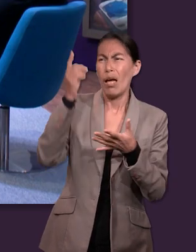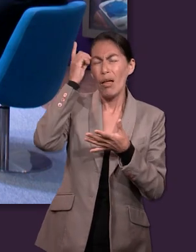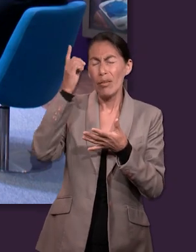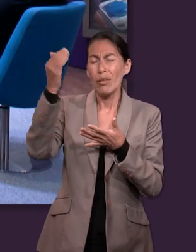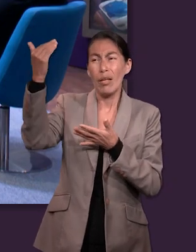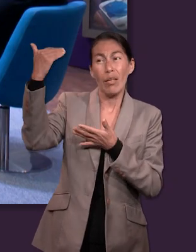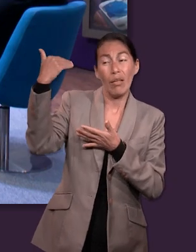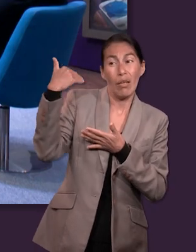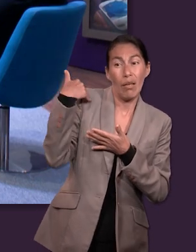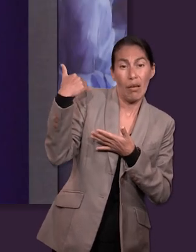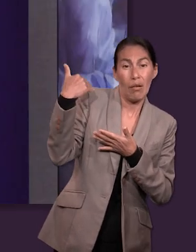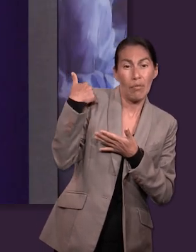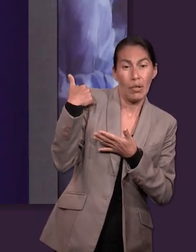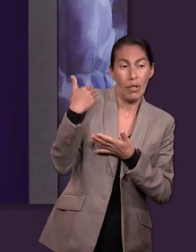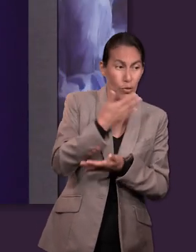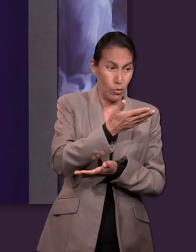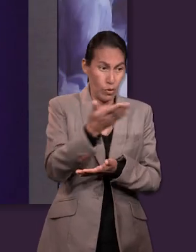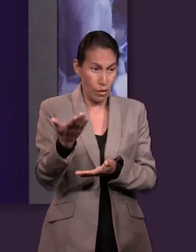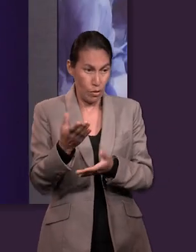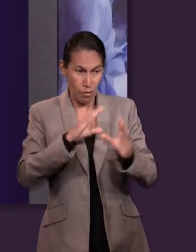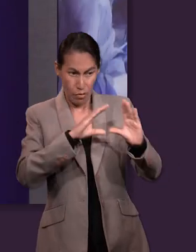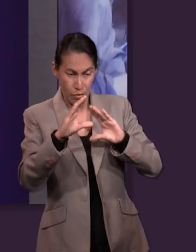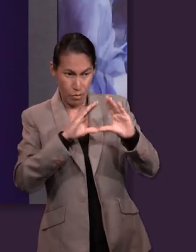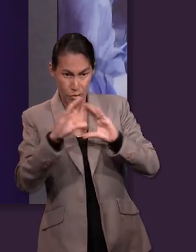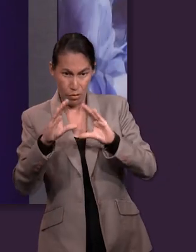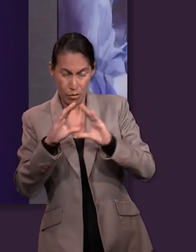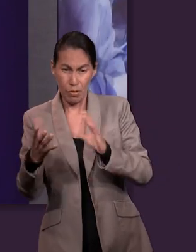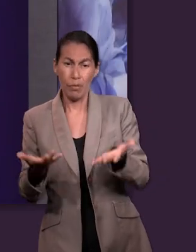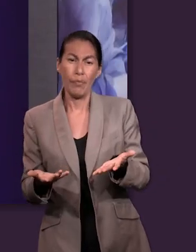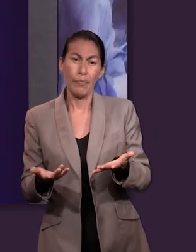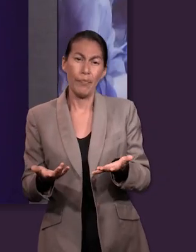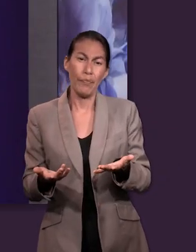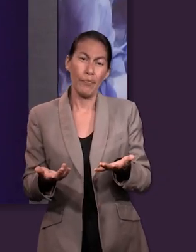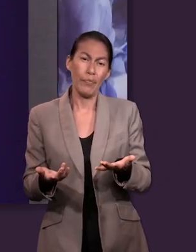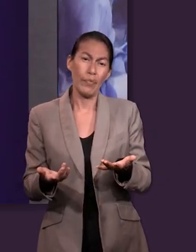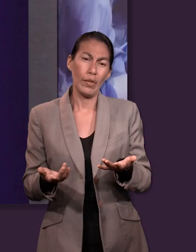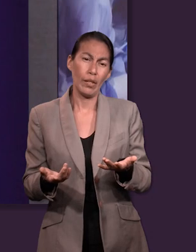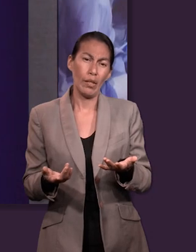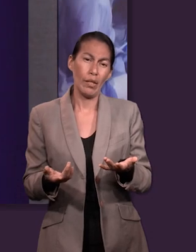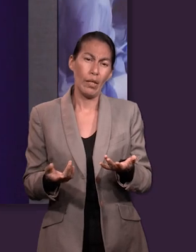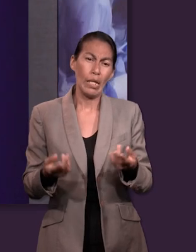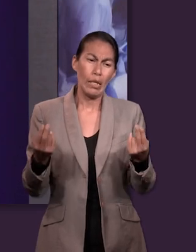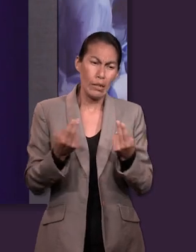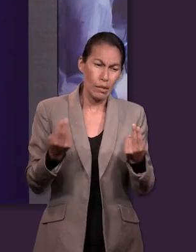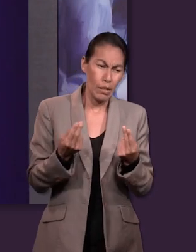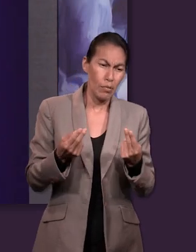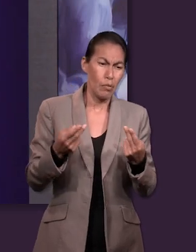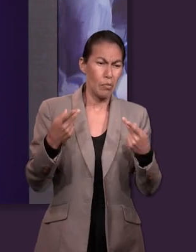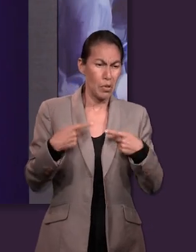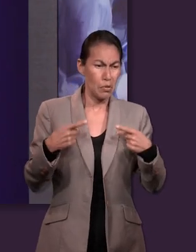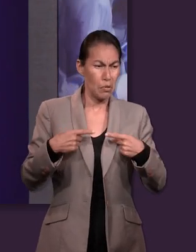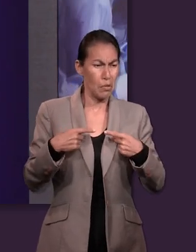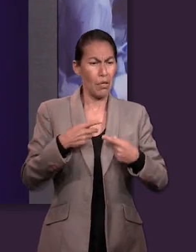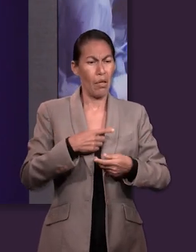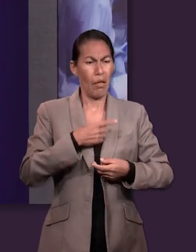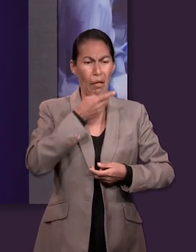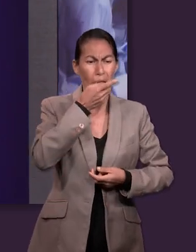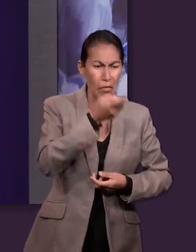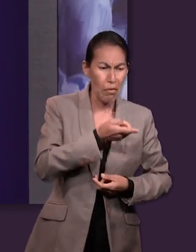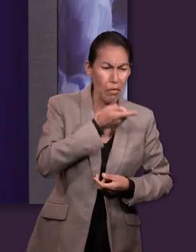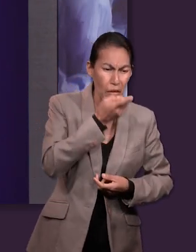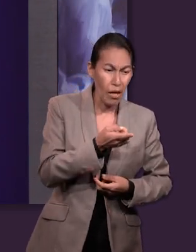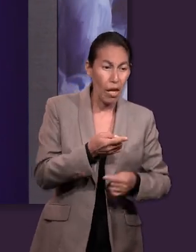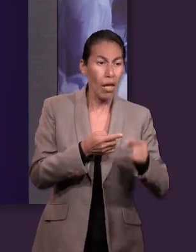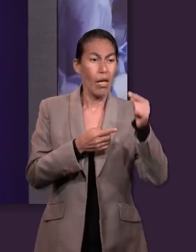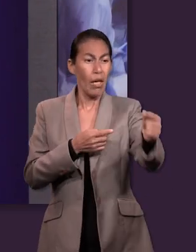de Dios nos habla, ustedes como comunicólogas seguro lo saben, hay un emisor de un mensaje, pero se requiere que el receptor